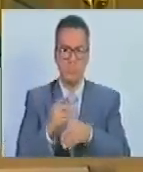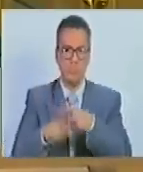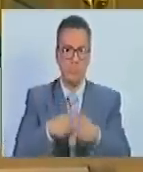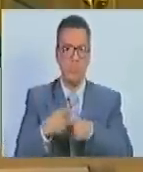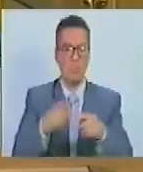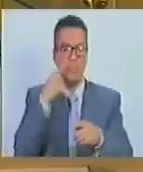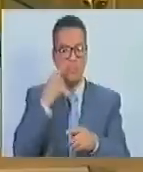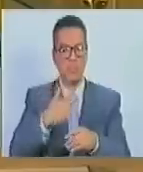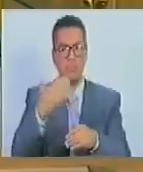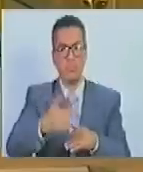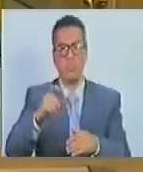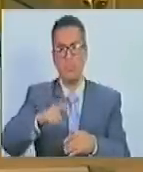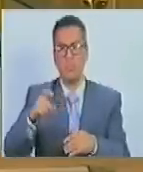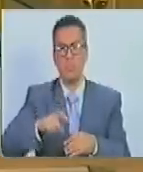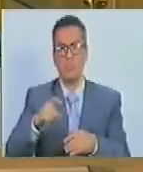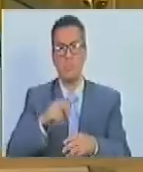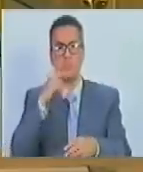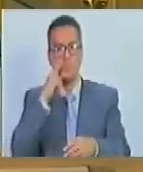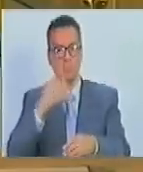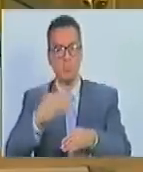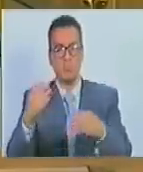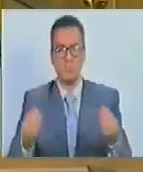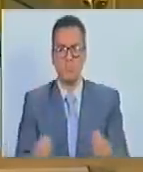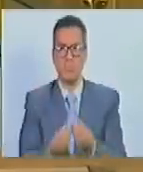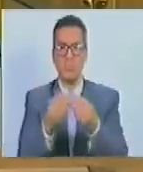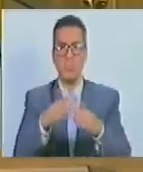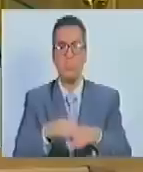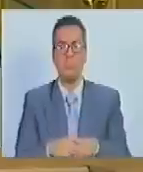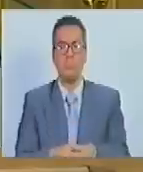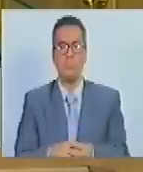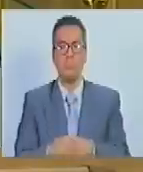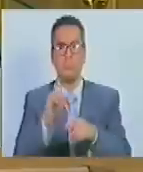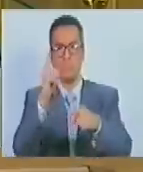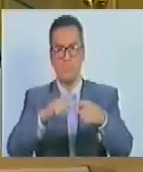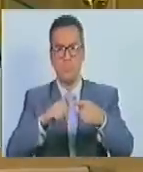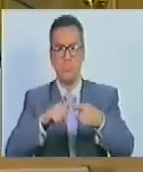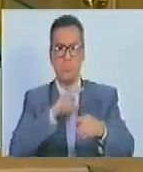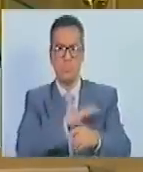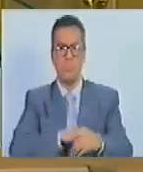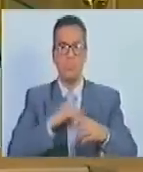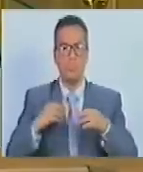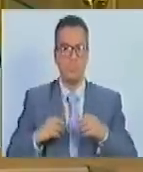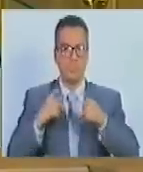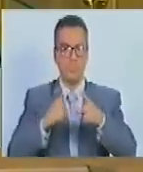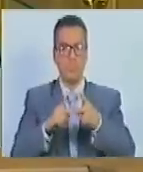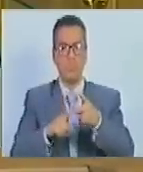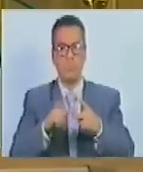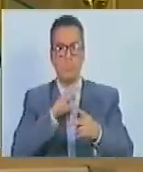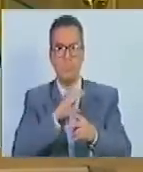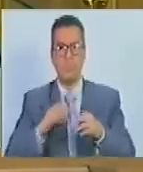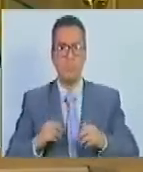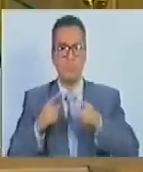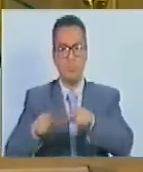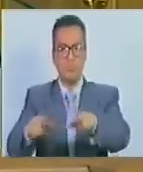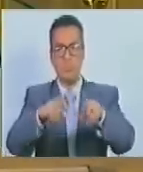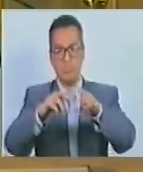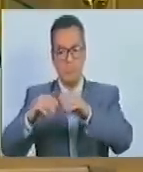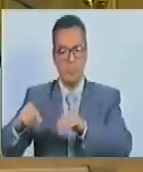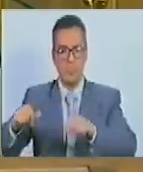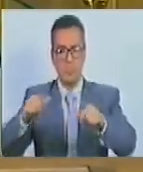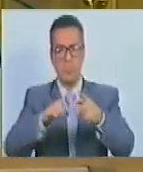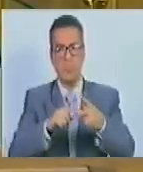tradicionales, necesidades y costumbres colectivas tales como 1. Comité de Salud, 2. Comité de Tierra Urbana,